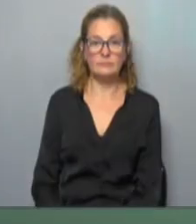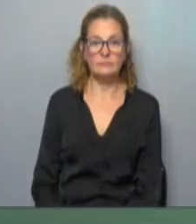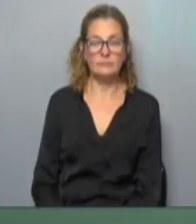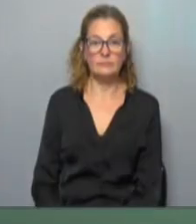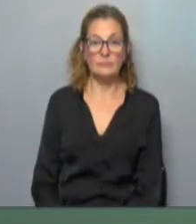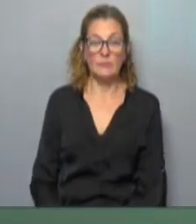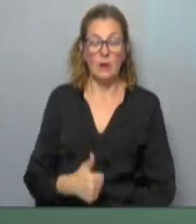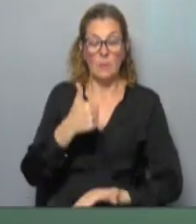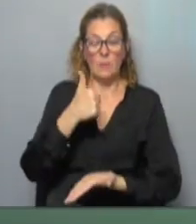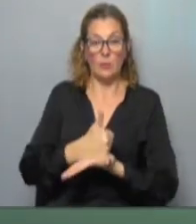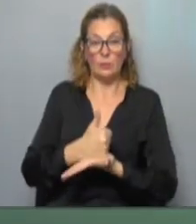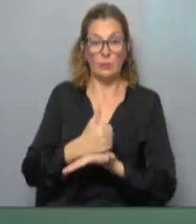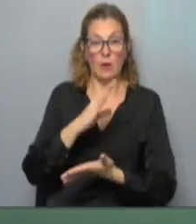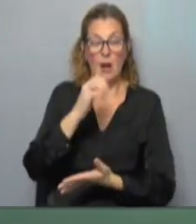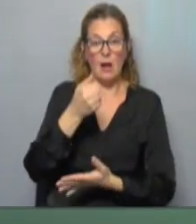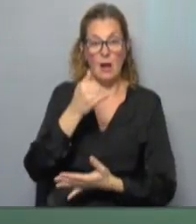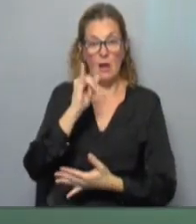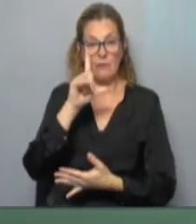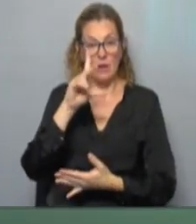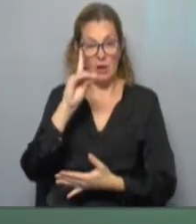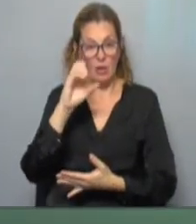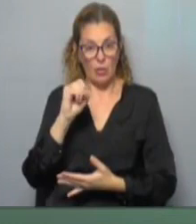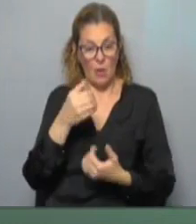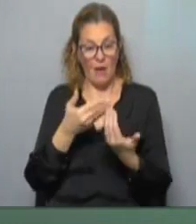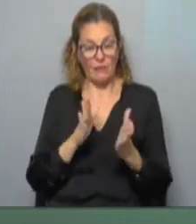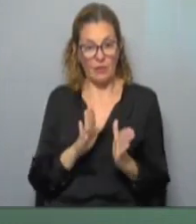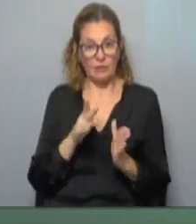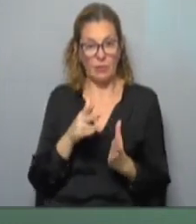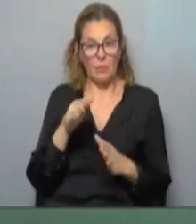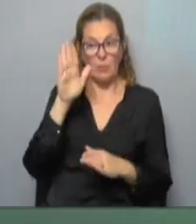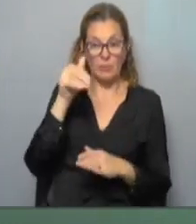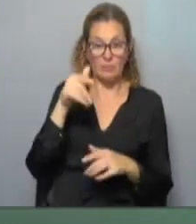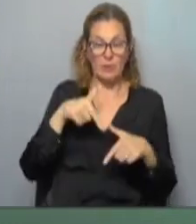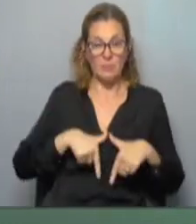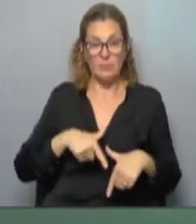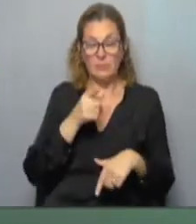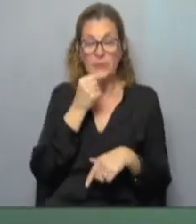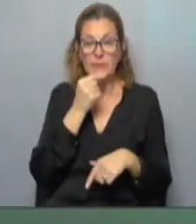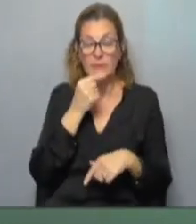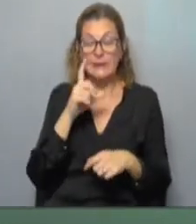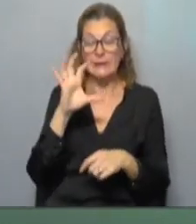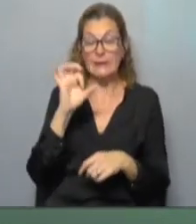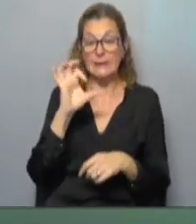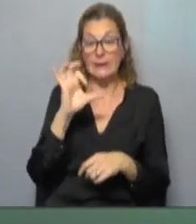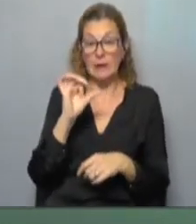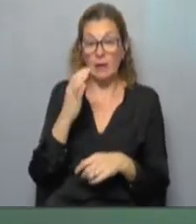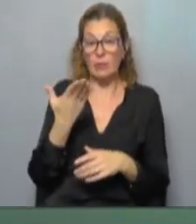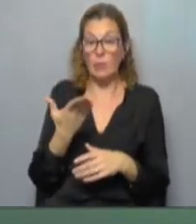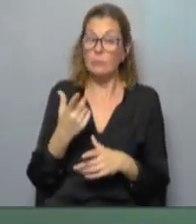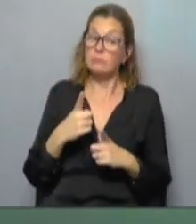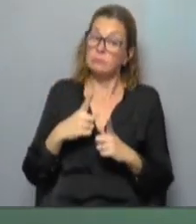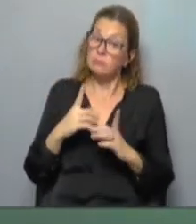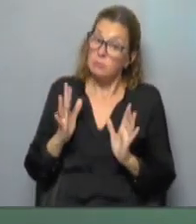La postura de Cabildo Abierto antes de esta comparecencia de Heber ante el Parlamento, ante el Senado más precisamente, genera mucha